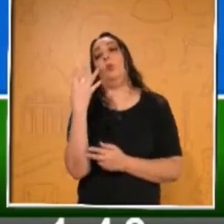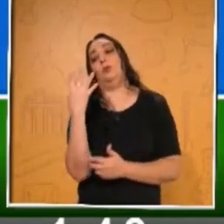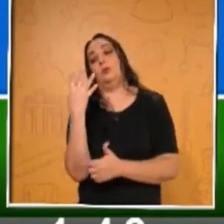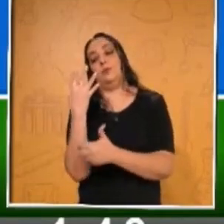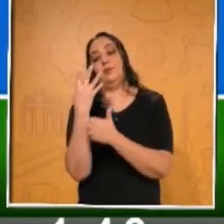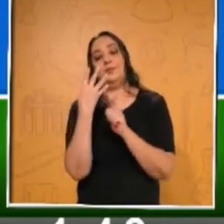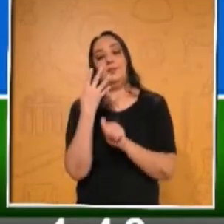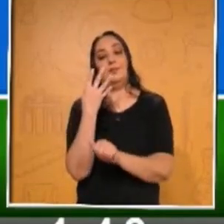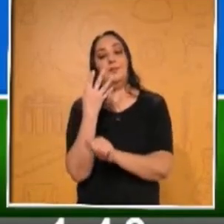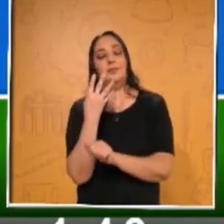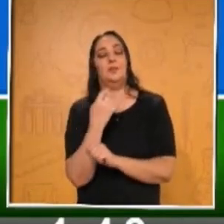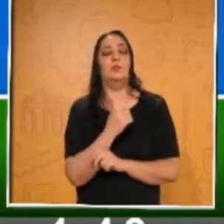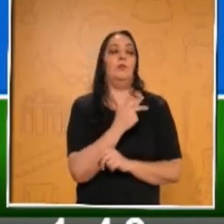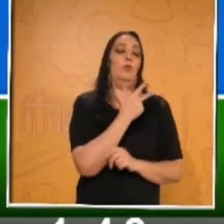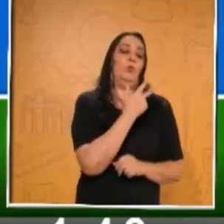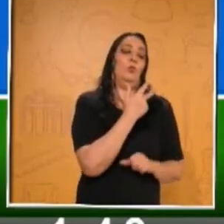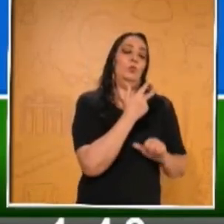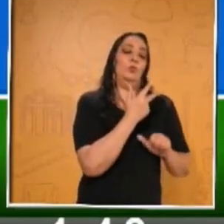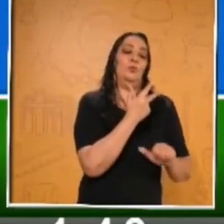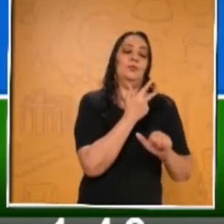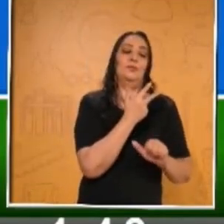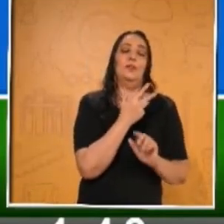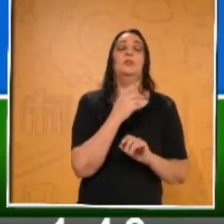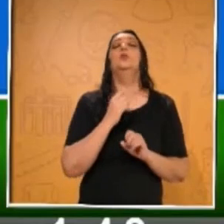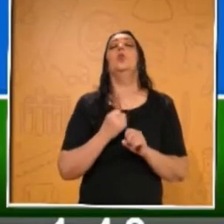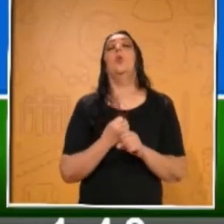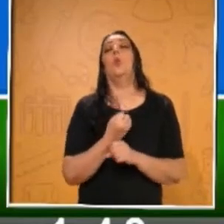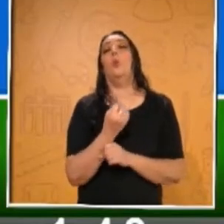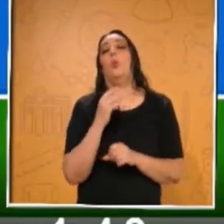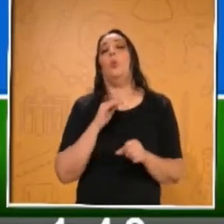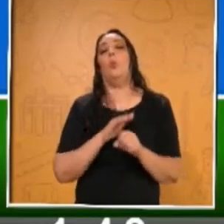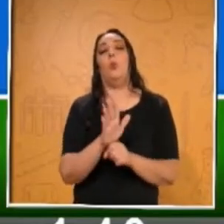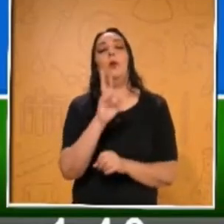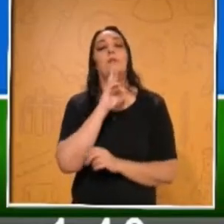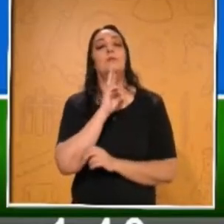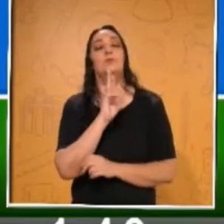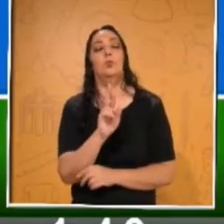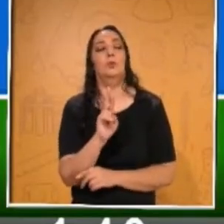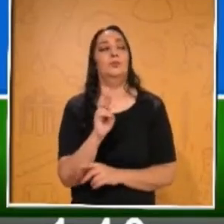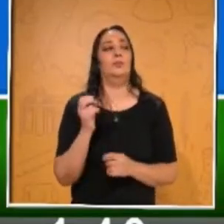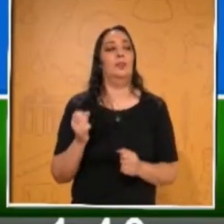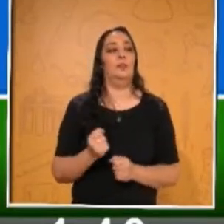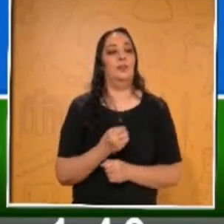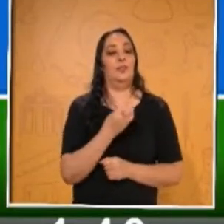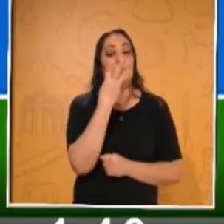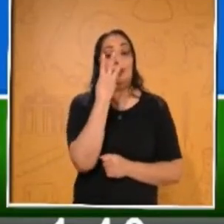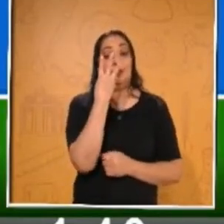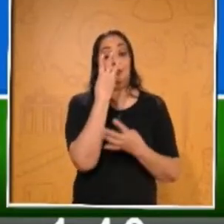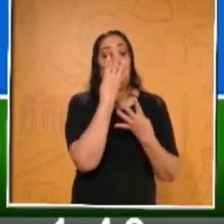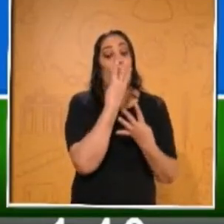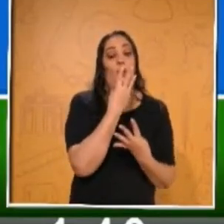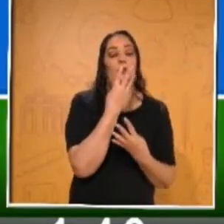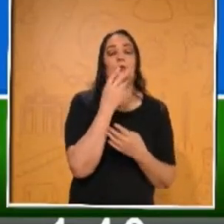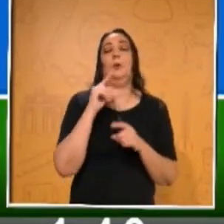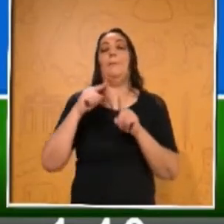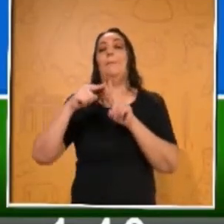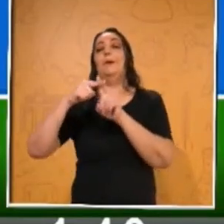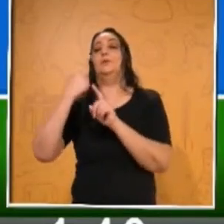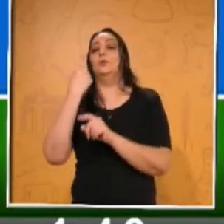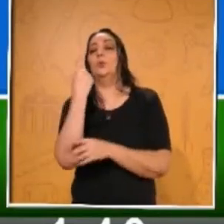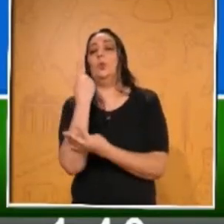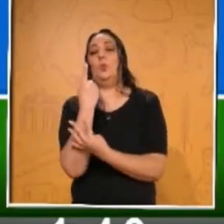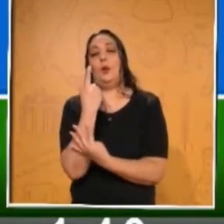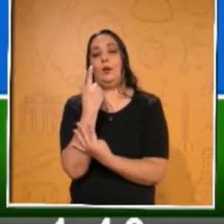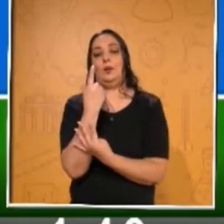Cuadrado, ocho dieciséisavos. ¿Cuál es la respuesta correcta, niños? El resultado de tres cuartos más un cuarto.